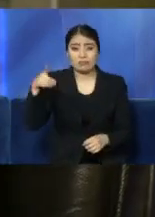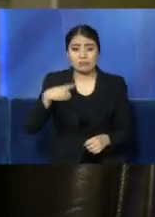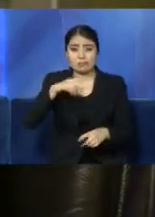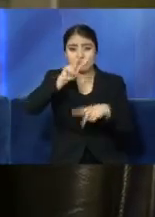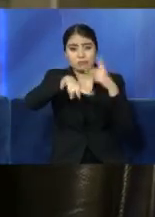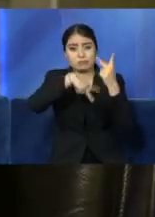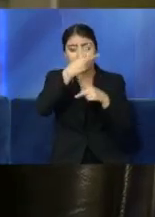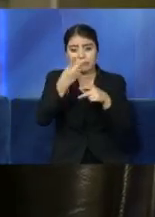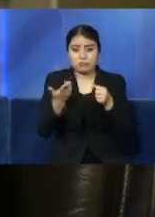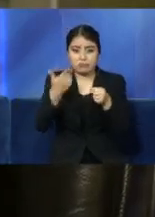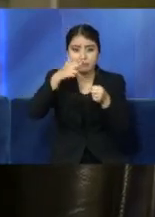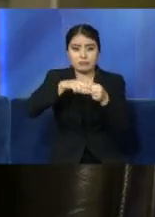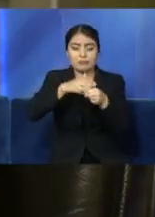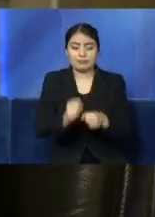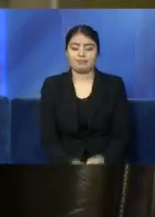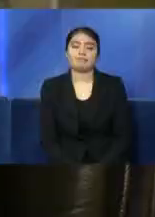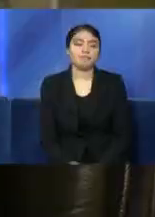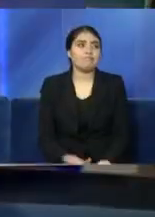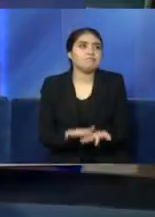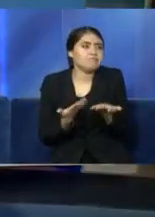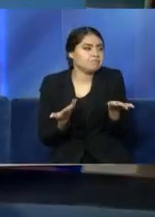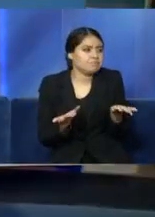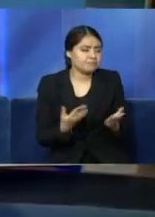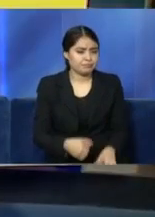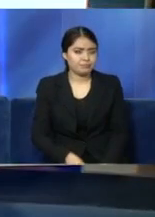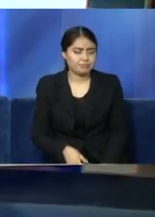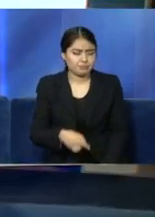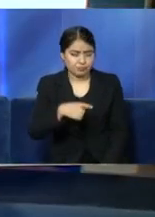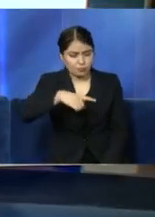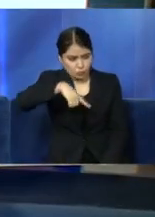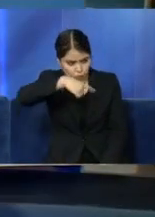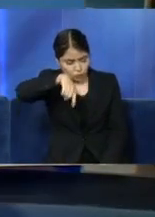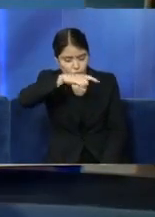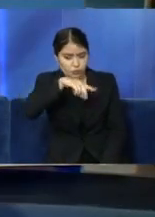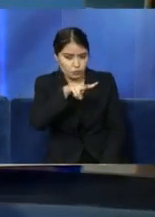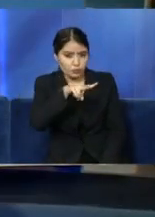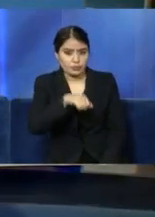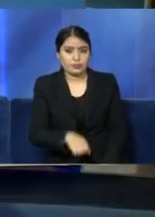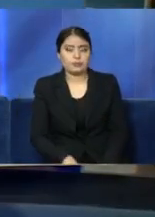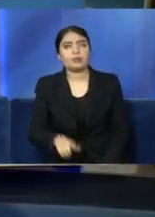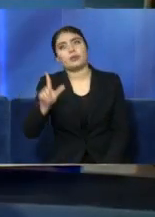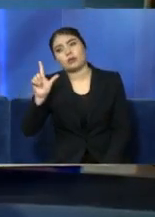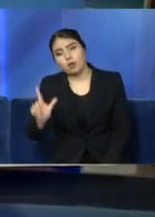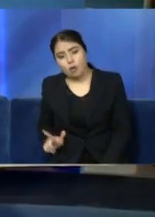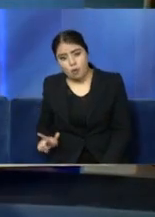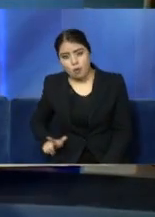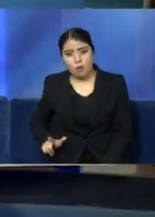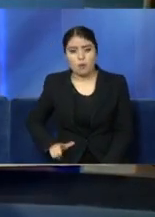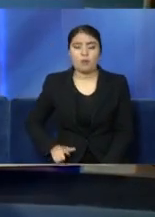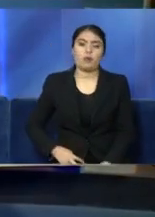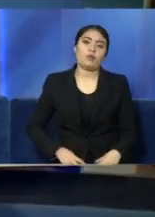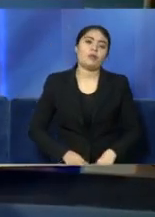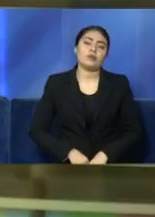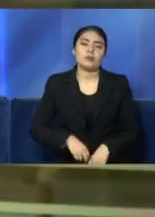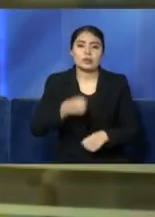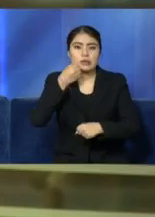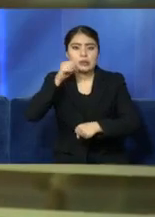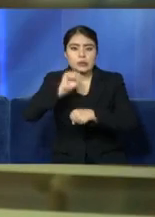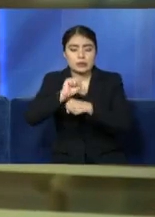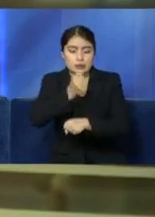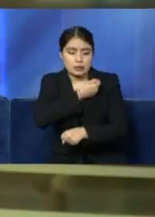en su casa o con su médico particular. Ahora, ustedes han sido muy enfáticos, los gobernadores, los secretarios de salud,